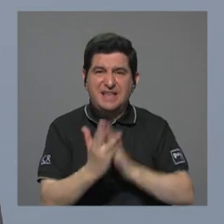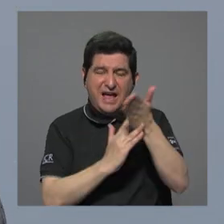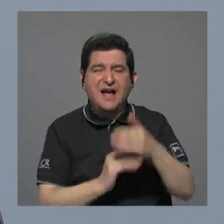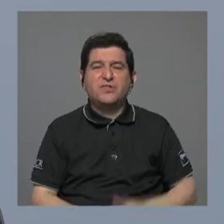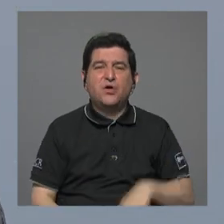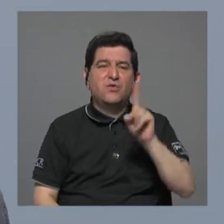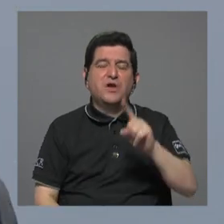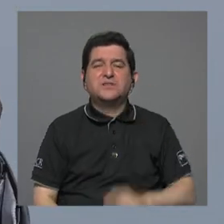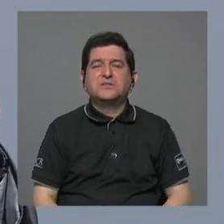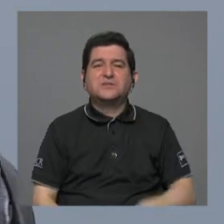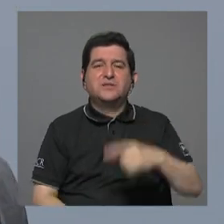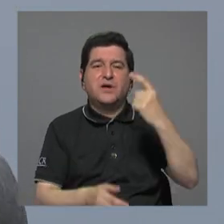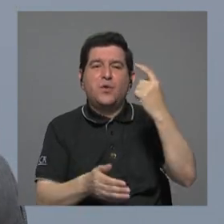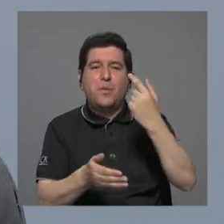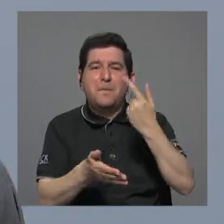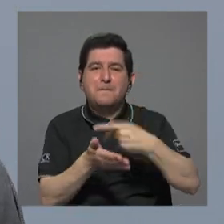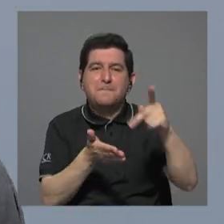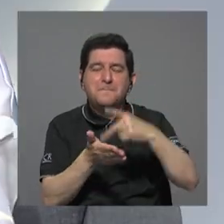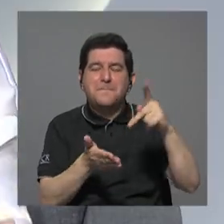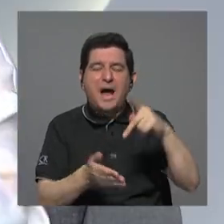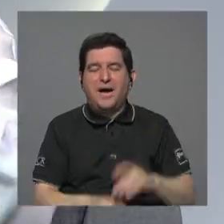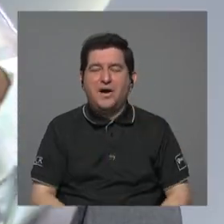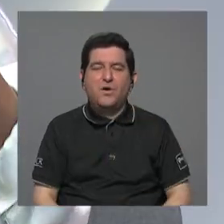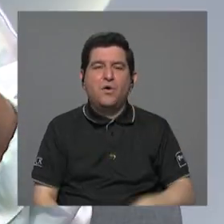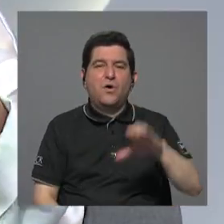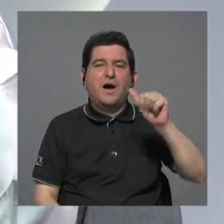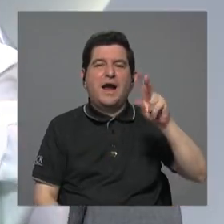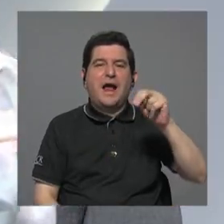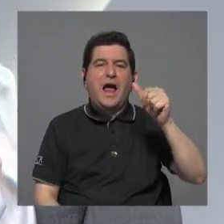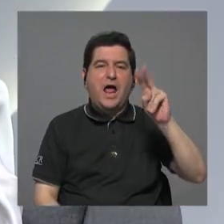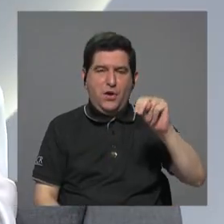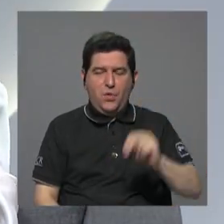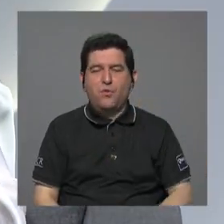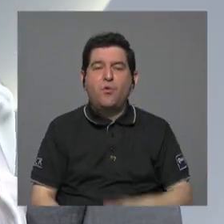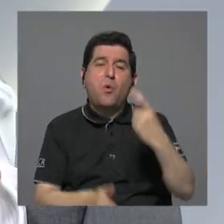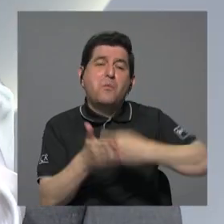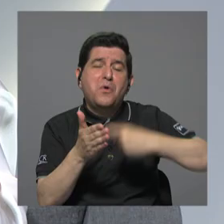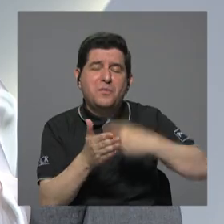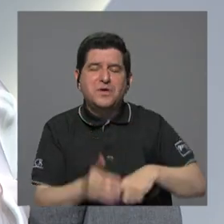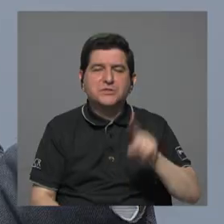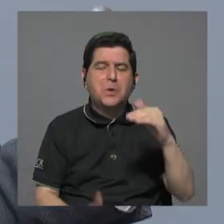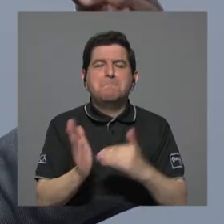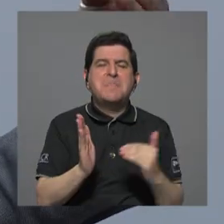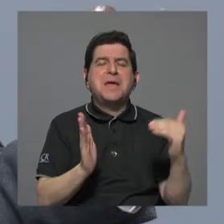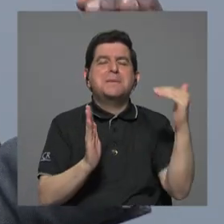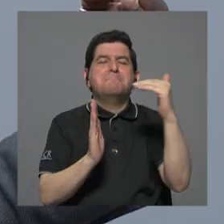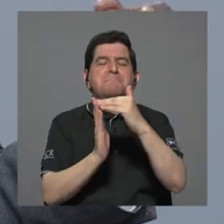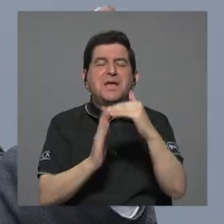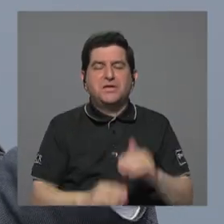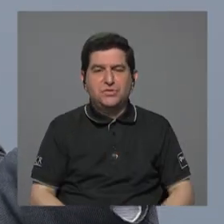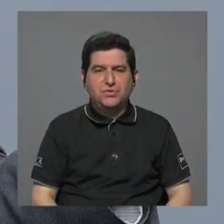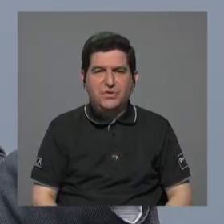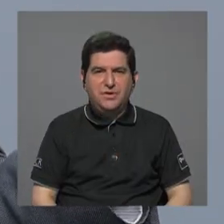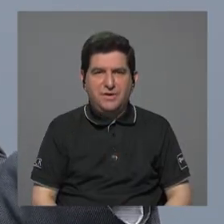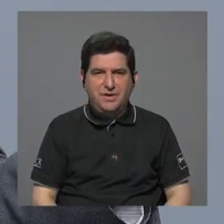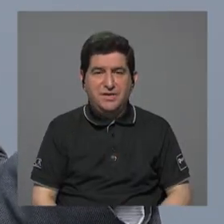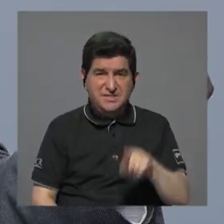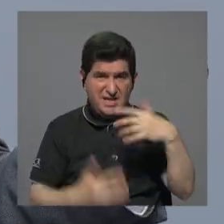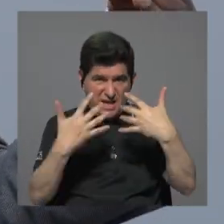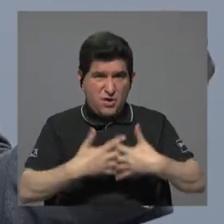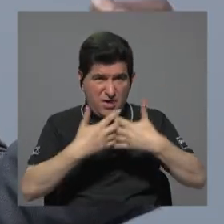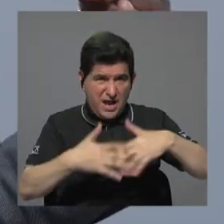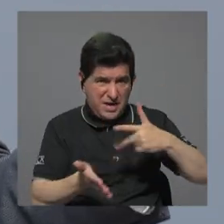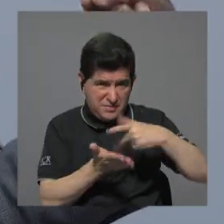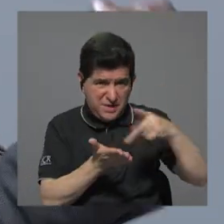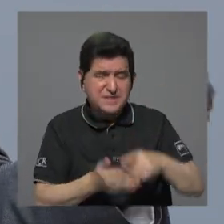canon entonces el 7% mil millones o tarifa que paga la empresa